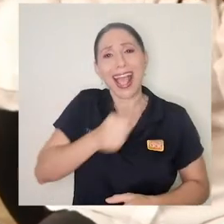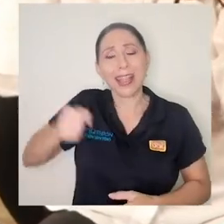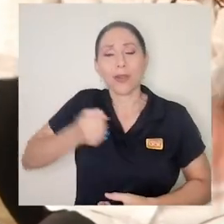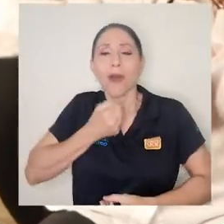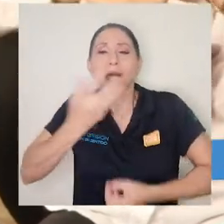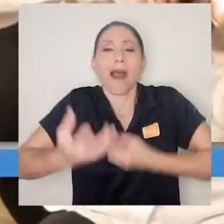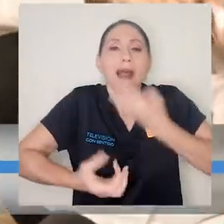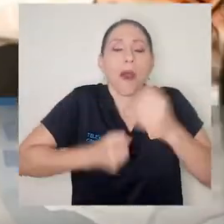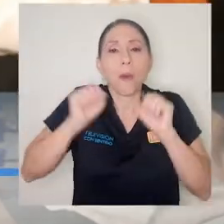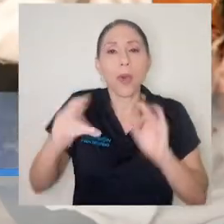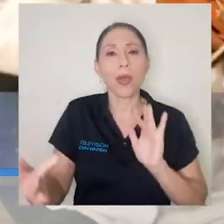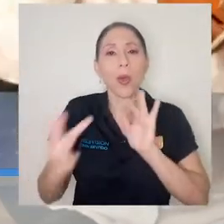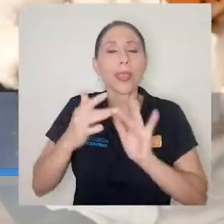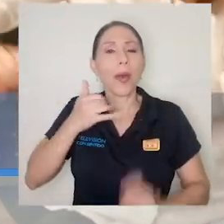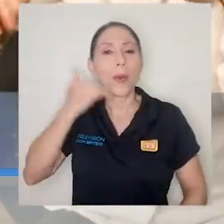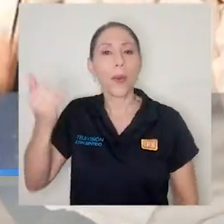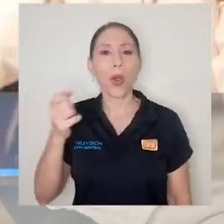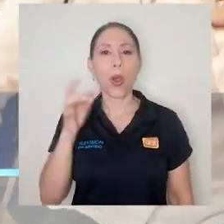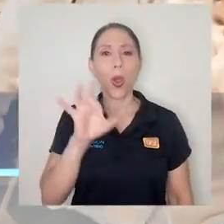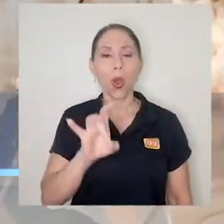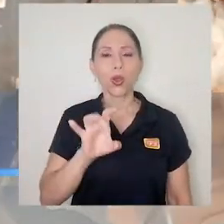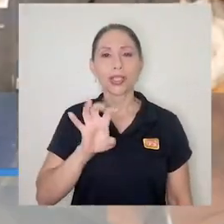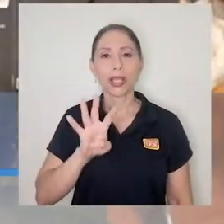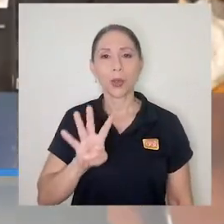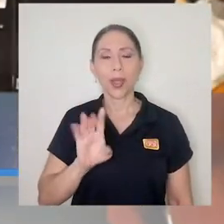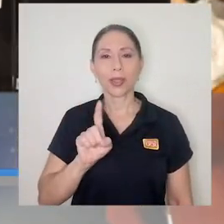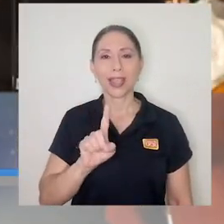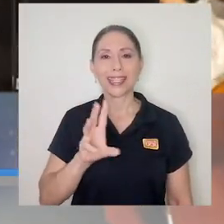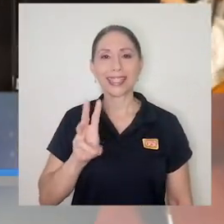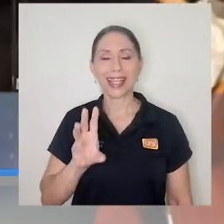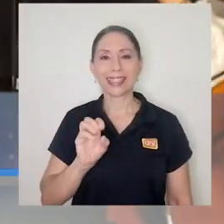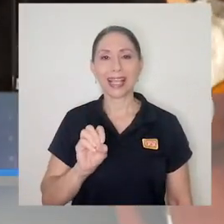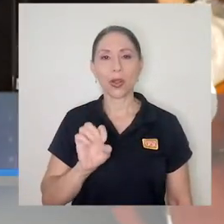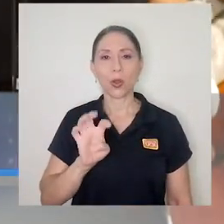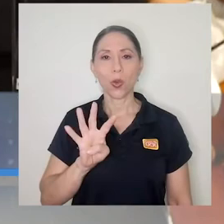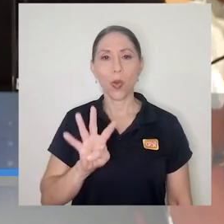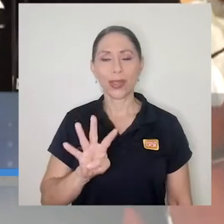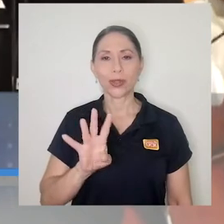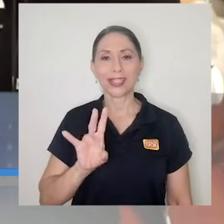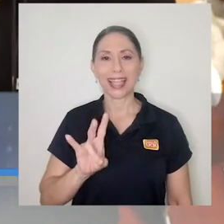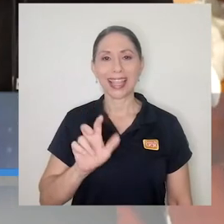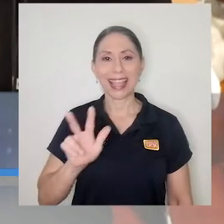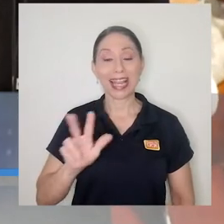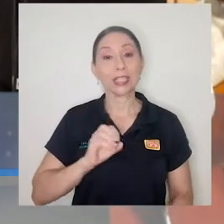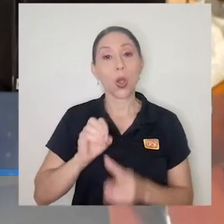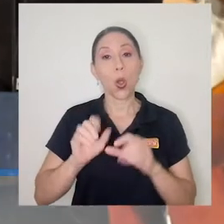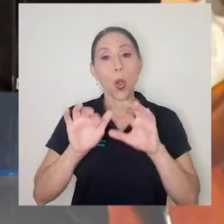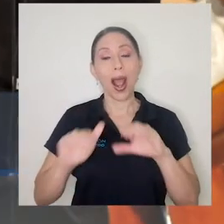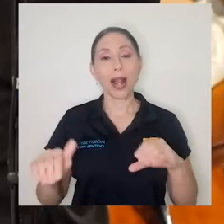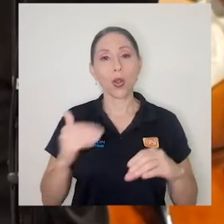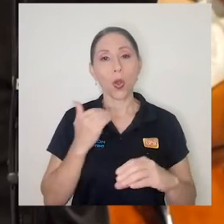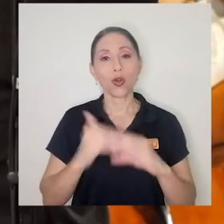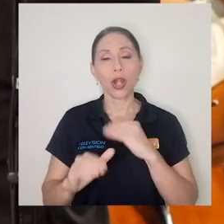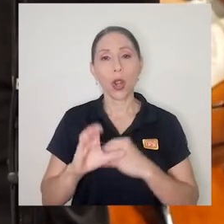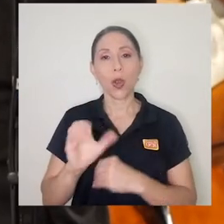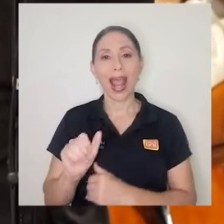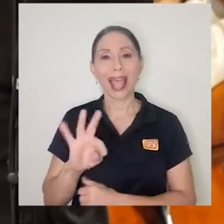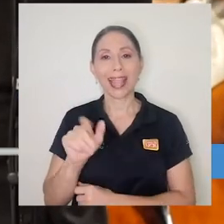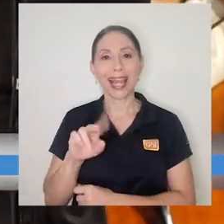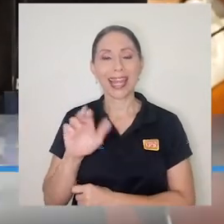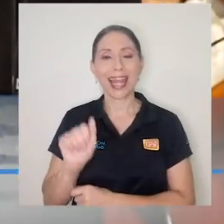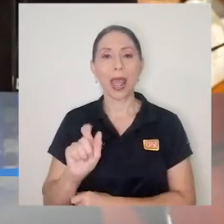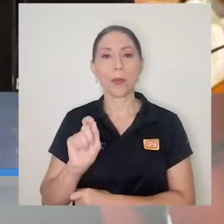lírico, puede contactarlas al teléfono 8416-0473 o al correo